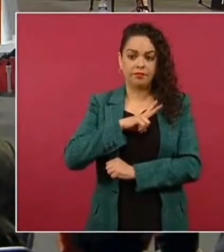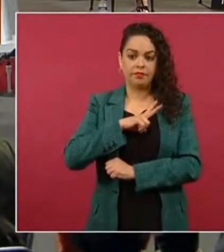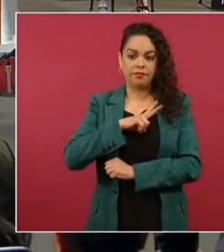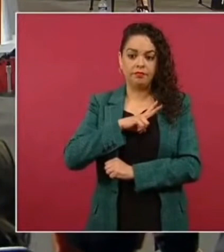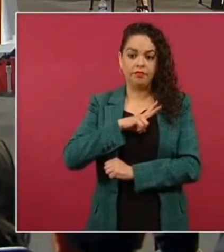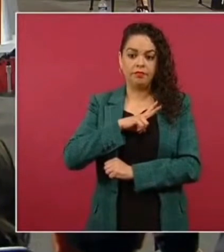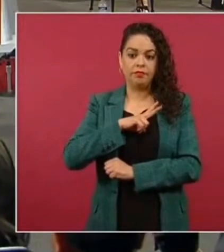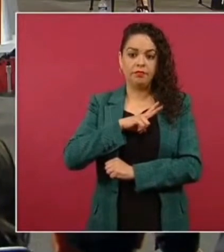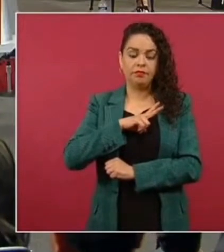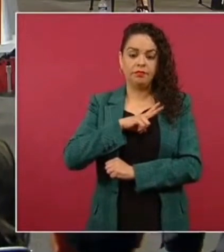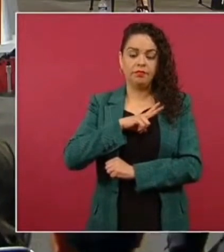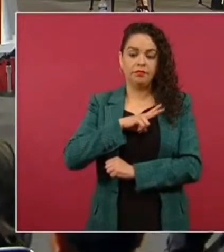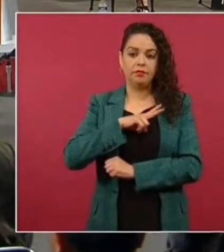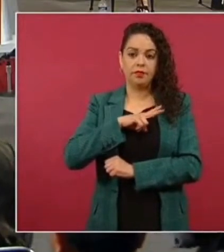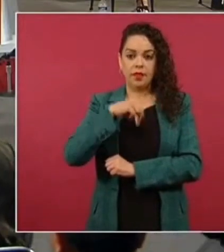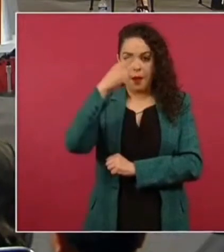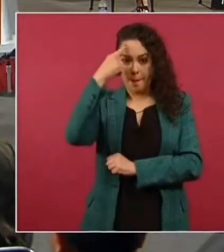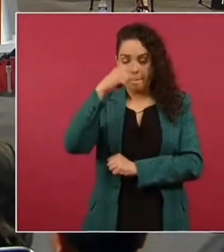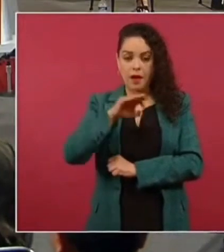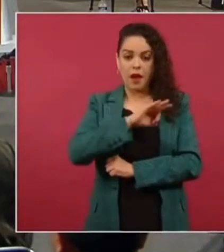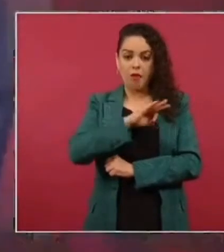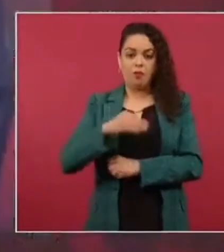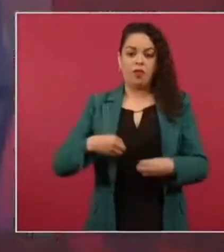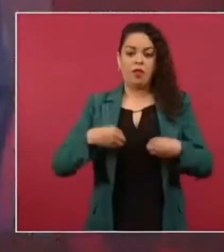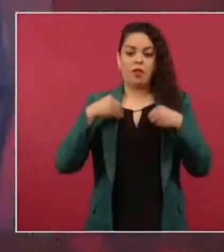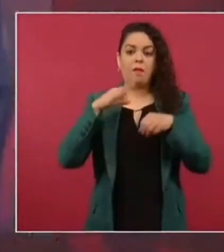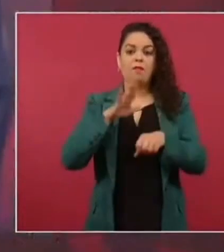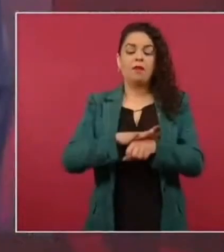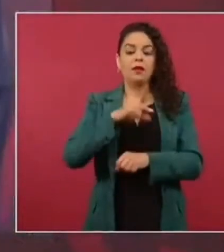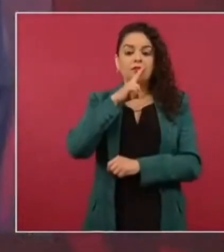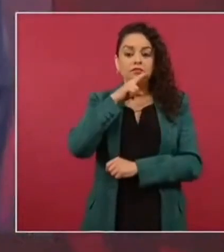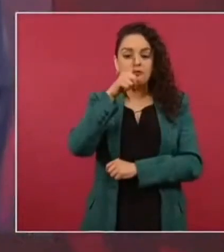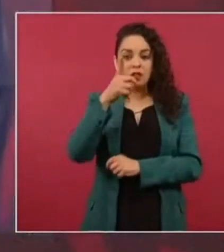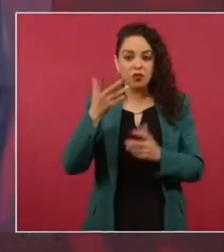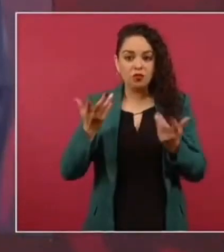trabajo, de bienestar, va a ser el turismo.